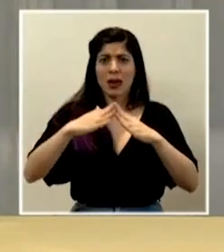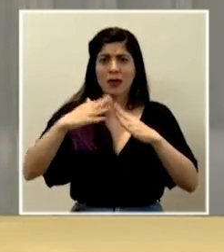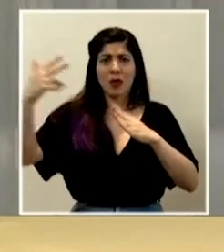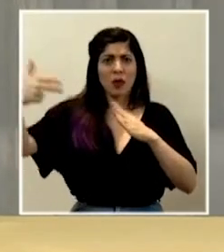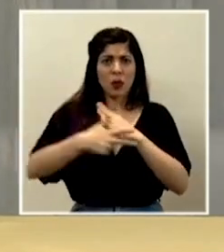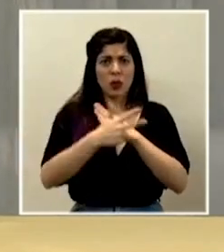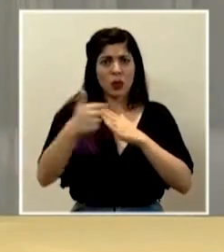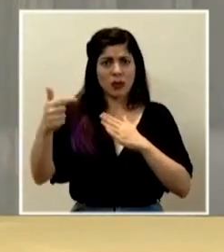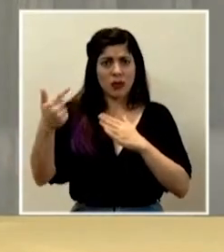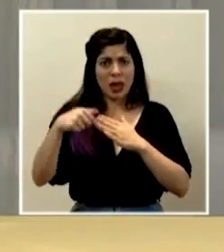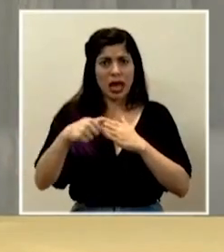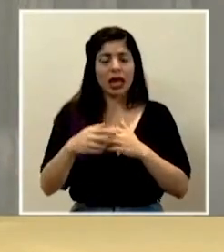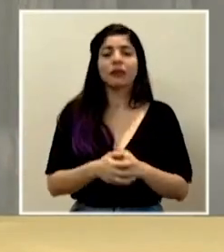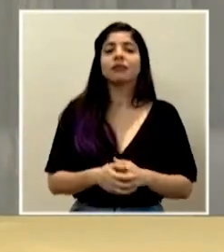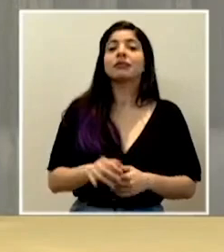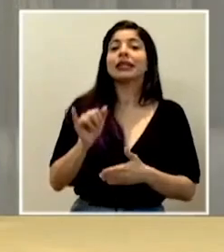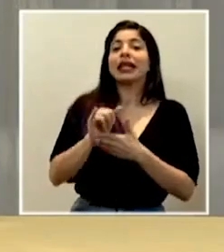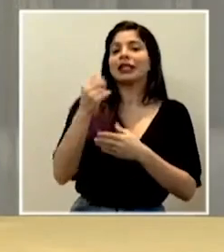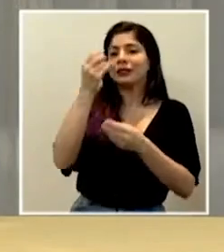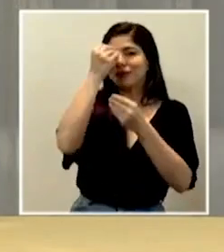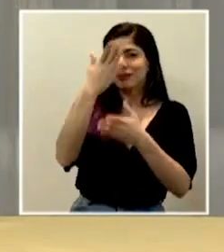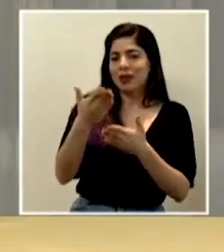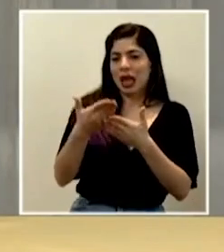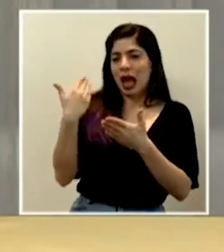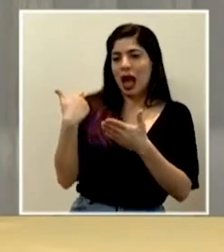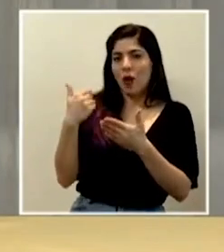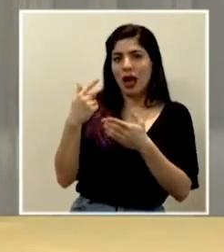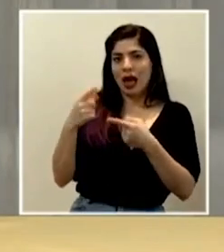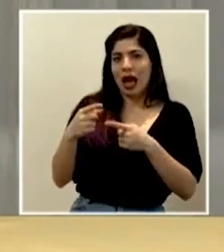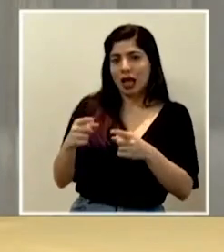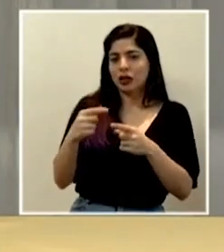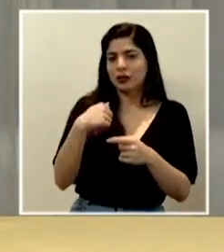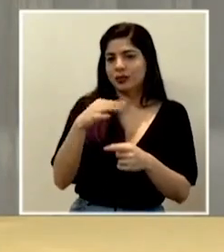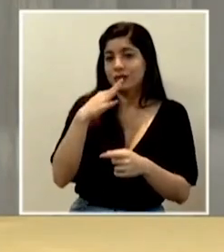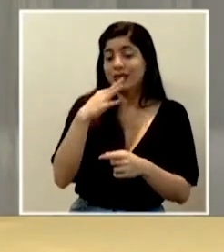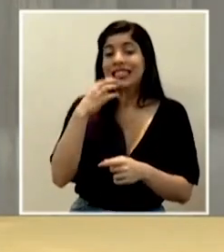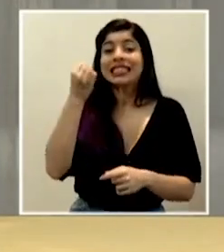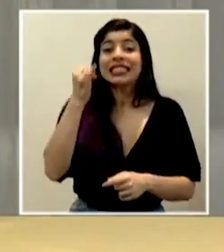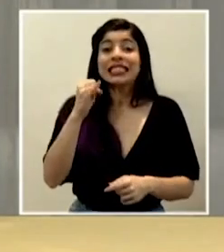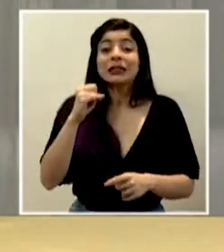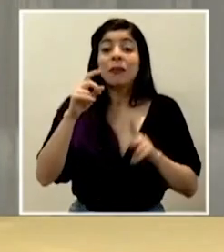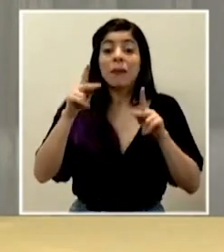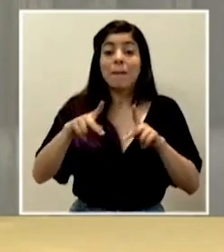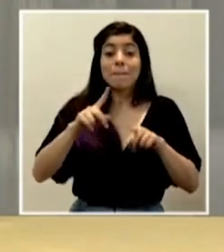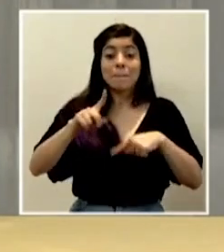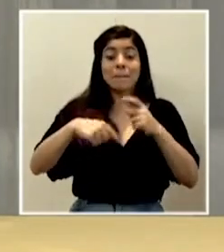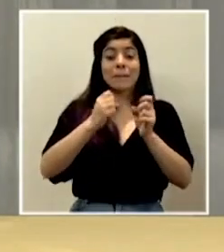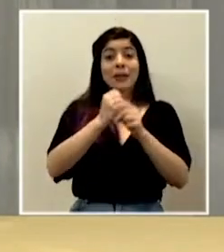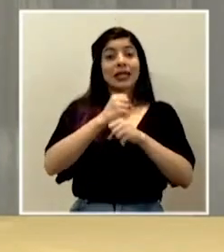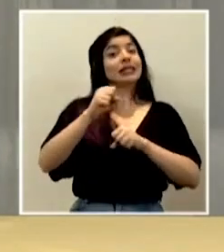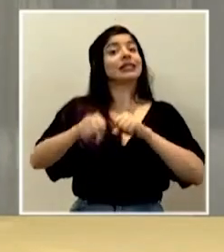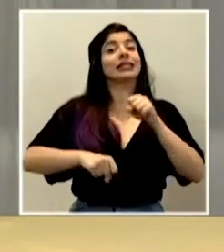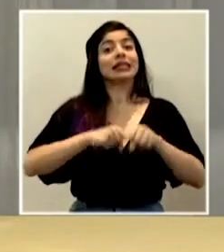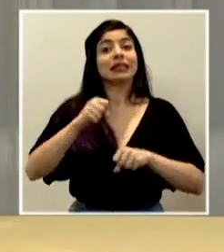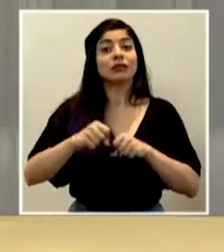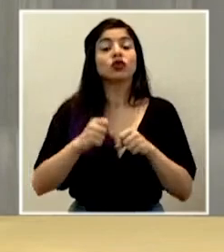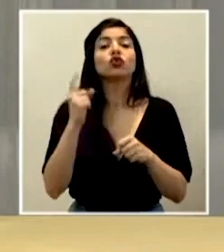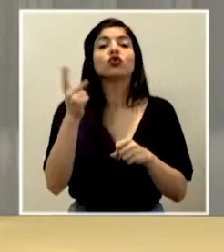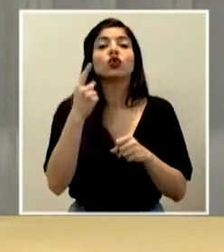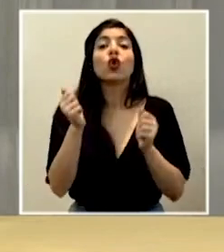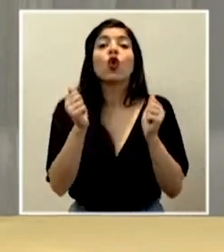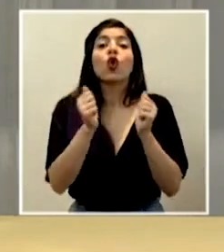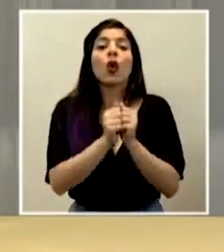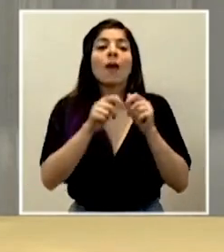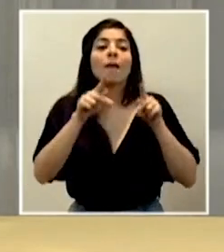Eso lo indiqué yo ahora que di el reporte de casos de que si van a hacer ciclismo, que sea con la gente que